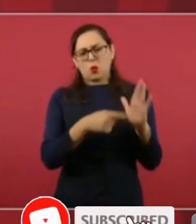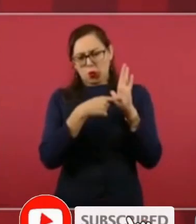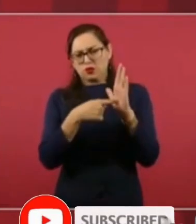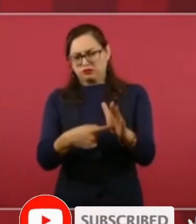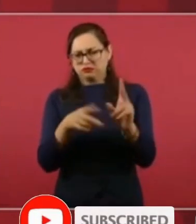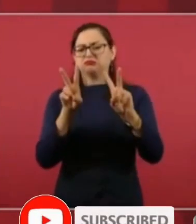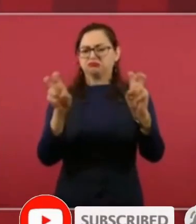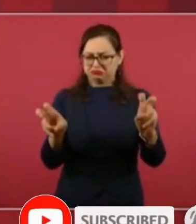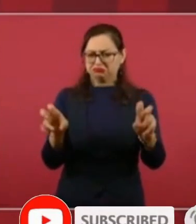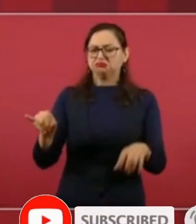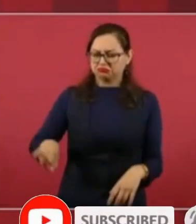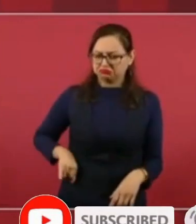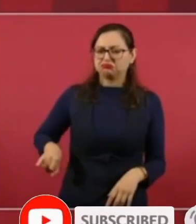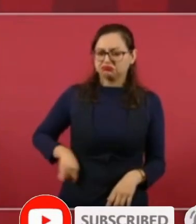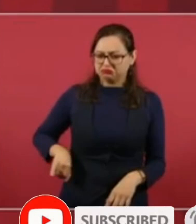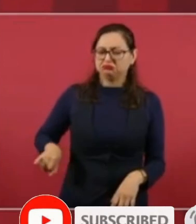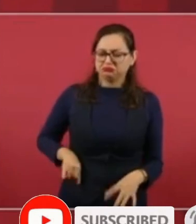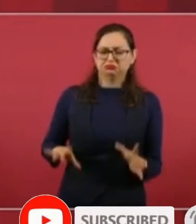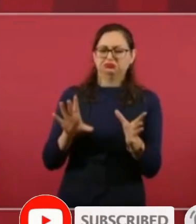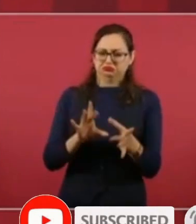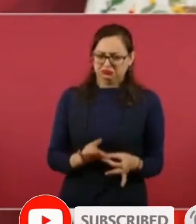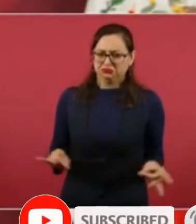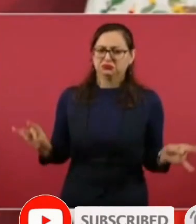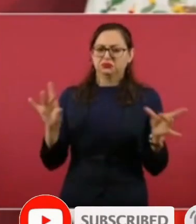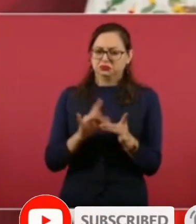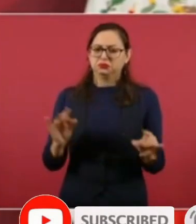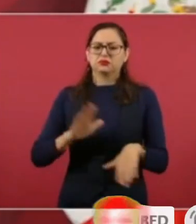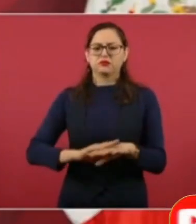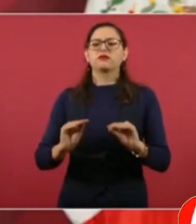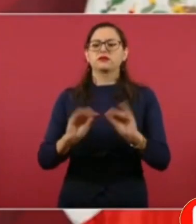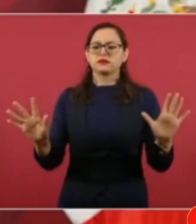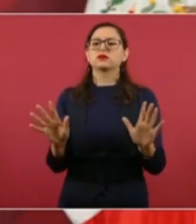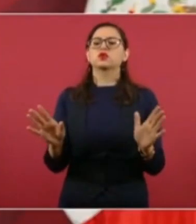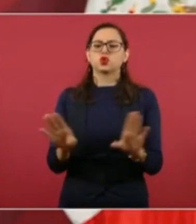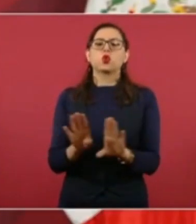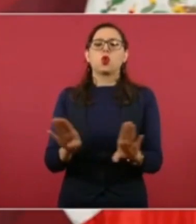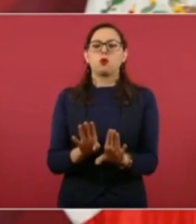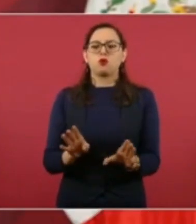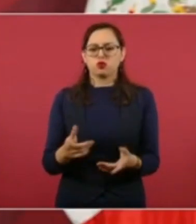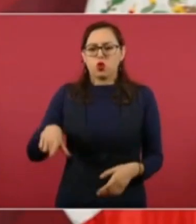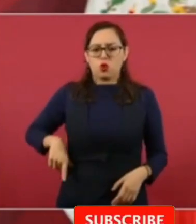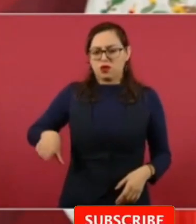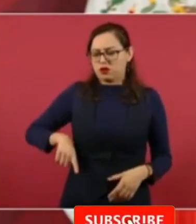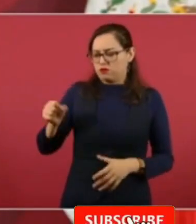poder aclarar bien cómo es el manejo de la de la publicidad